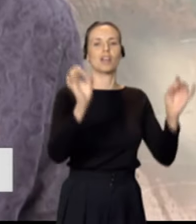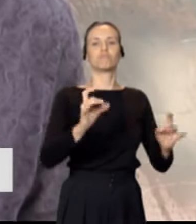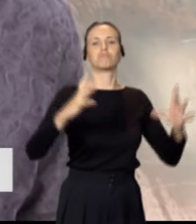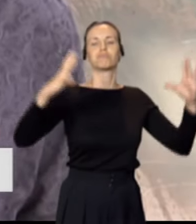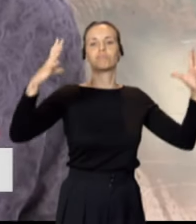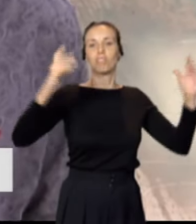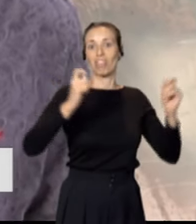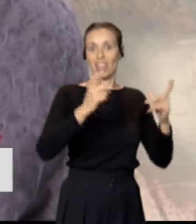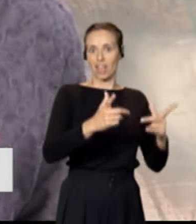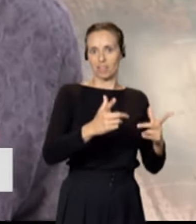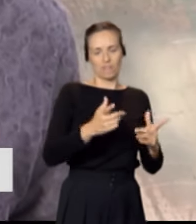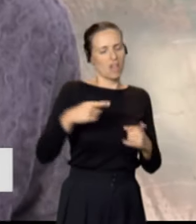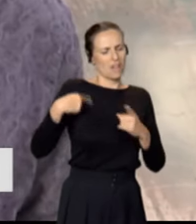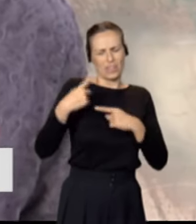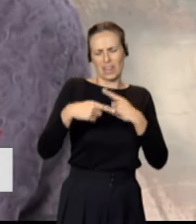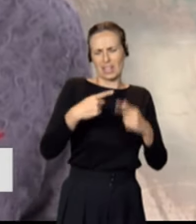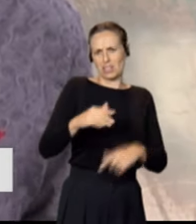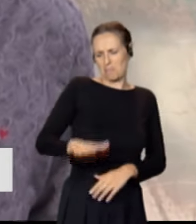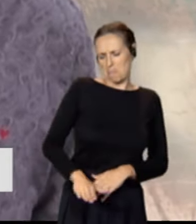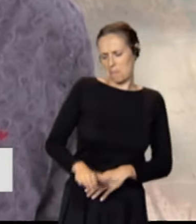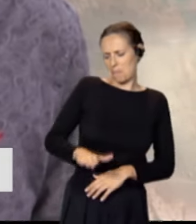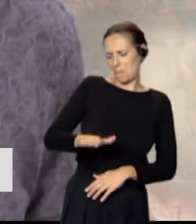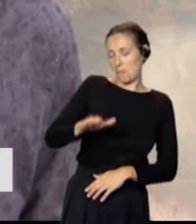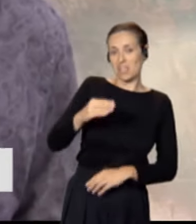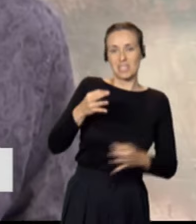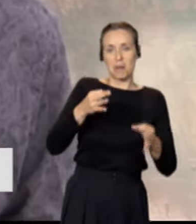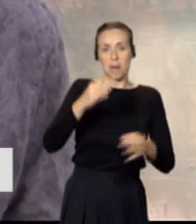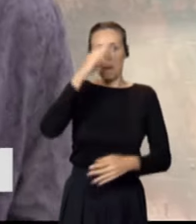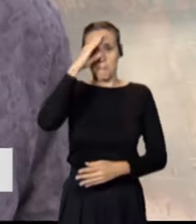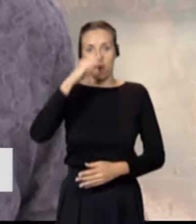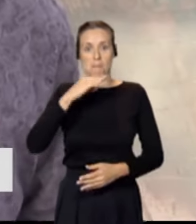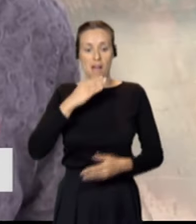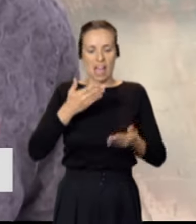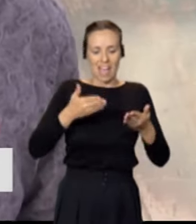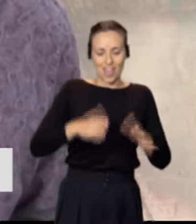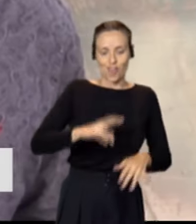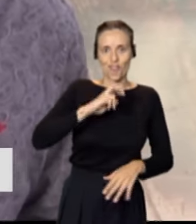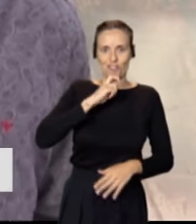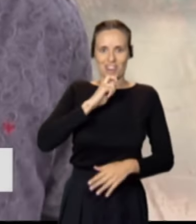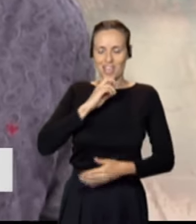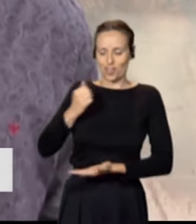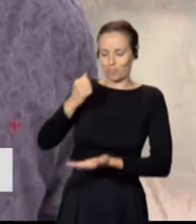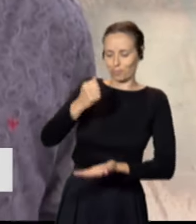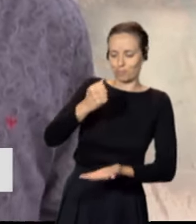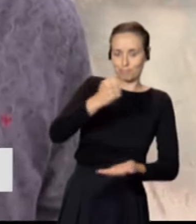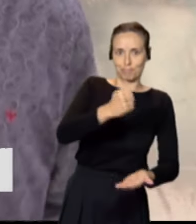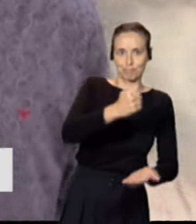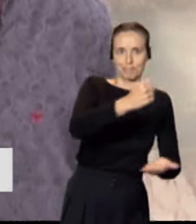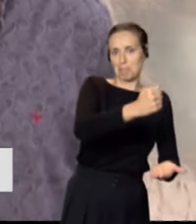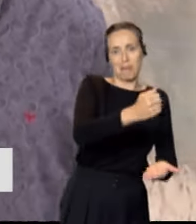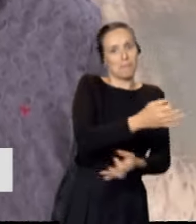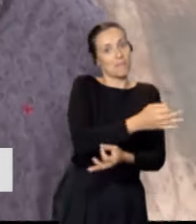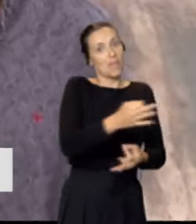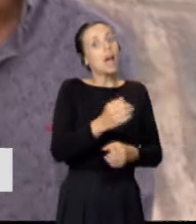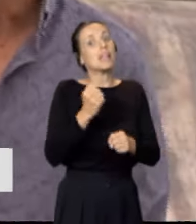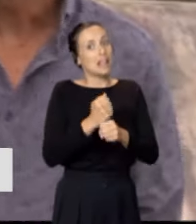tradición desde muy pequeño que se ha seguido de padre a hijo y a nieto y perfectamente, mucho trabajo